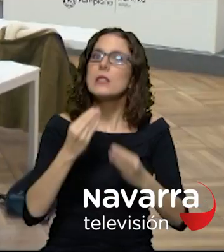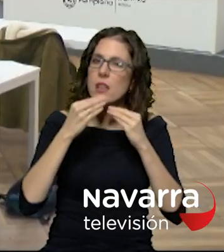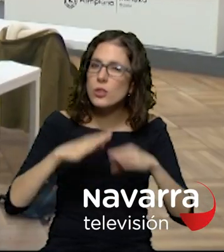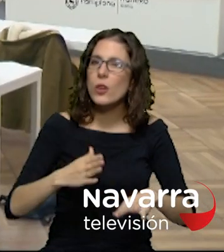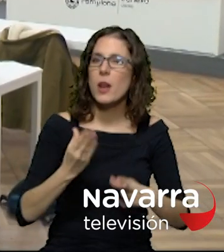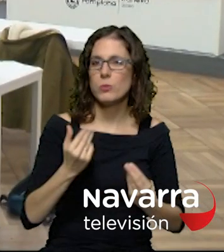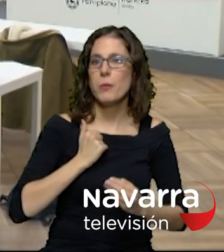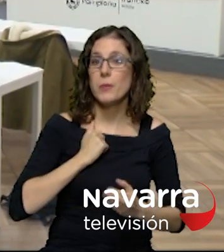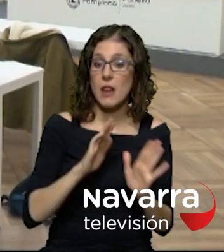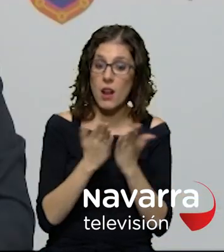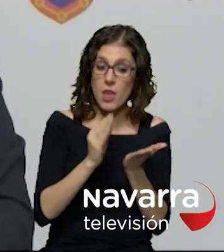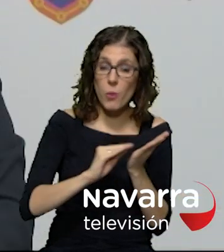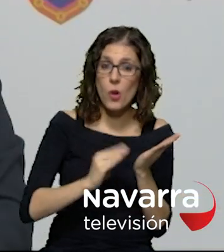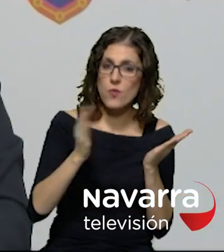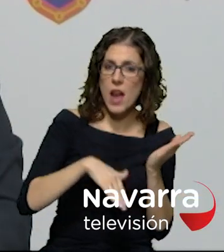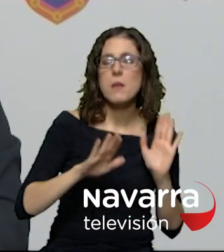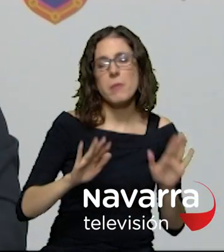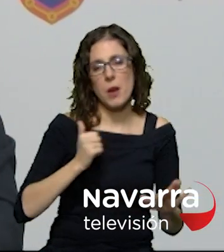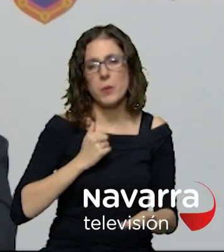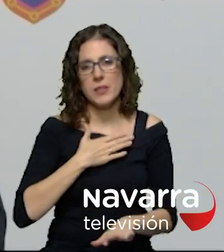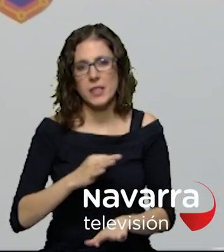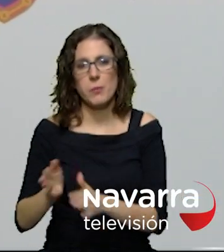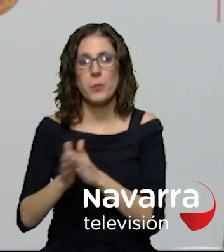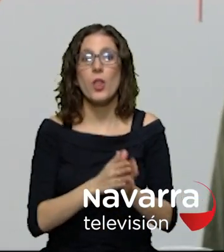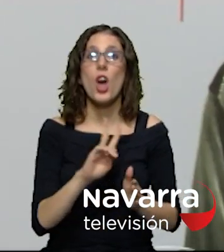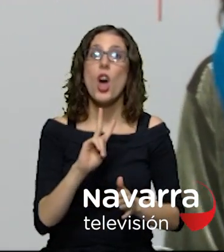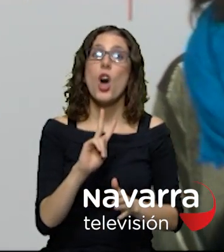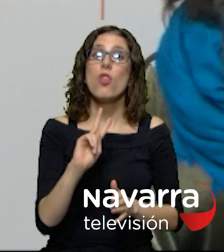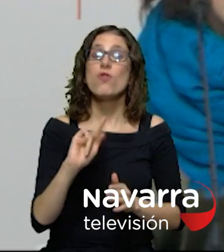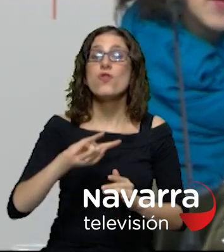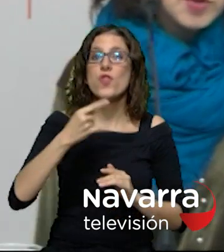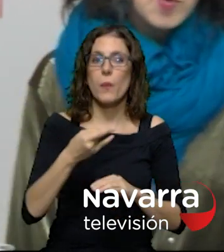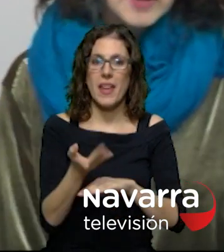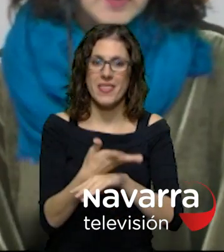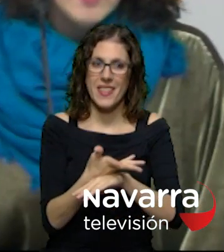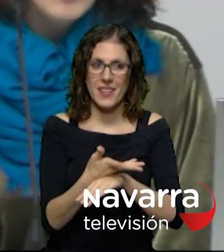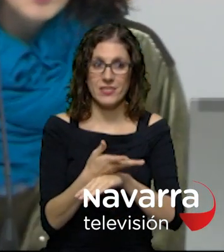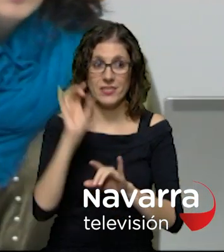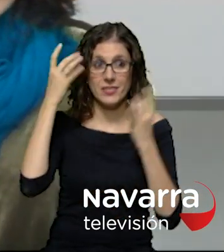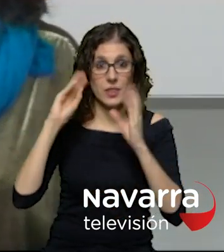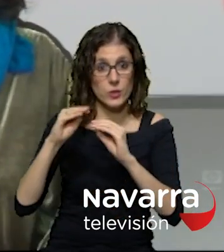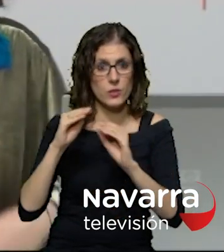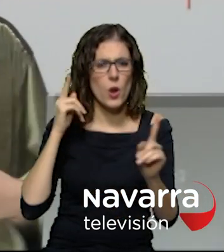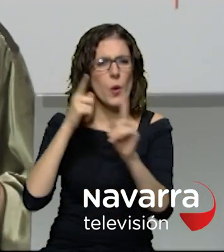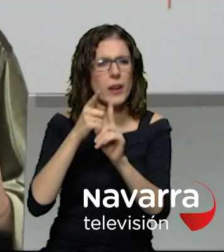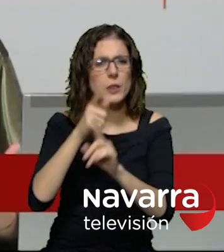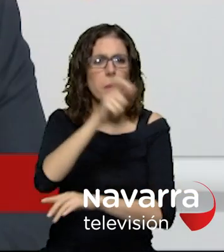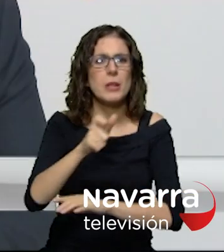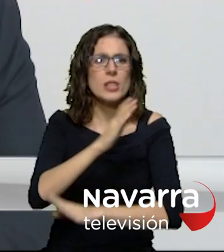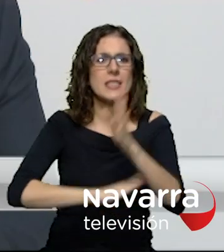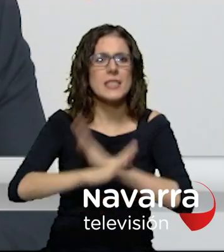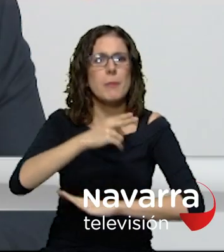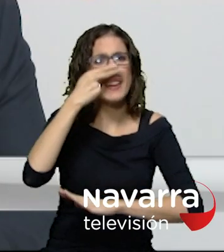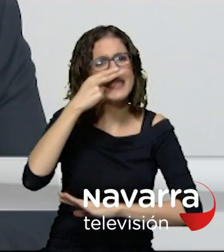un doble cd que forma parte de la iniciativa viviendo navarra que nació para defender los derechos e intereses de las personas con discapacidad